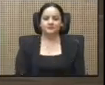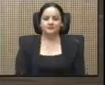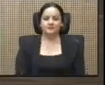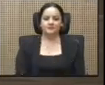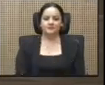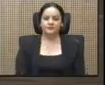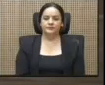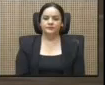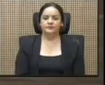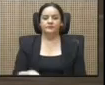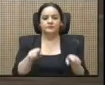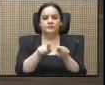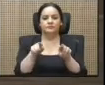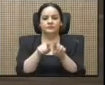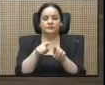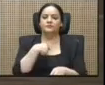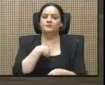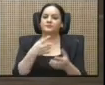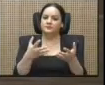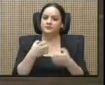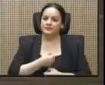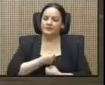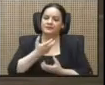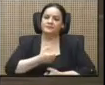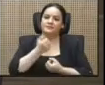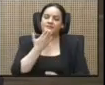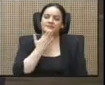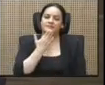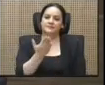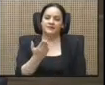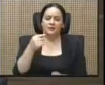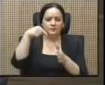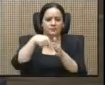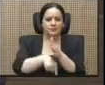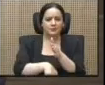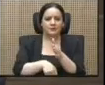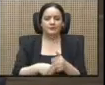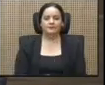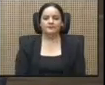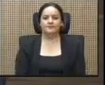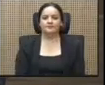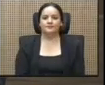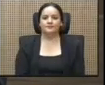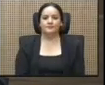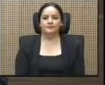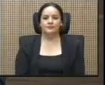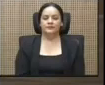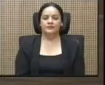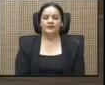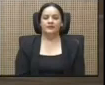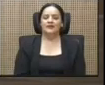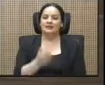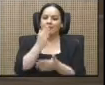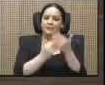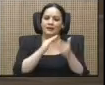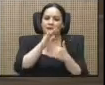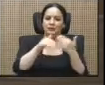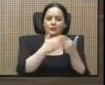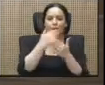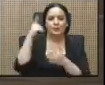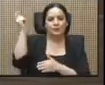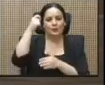También yo quería externar un agradecimiento profundo de parte de todos los